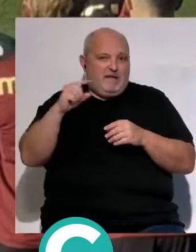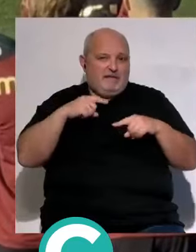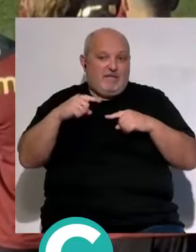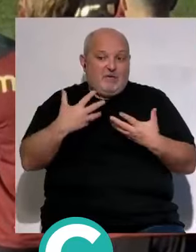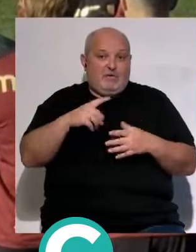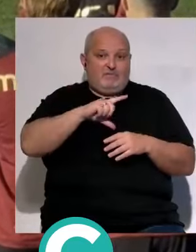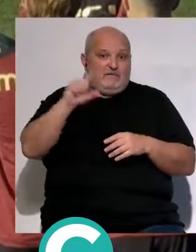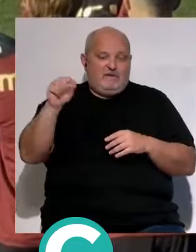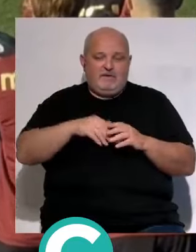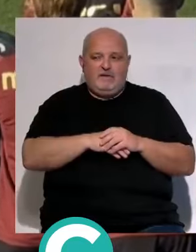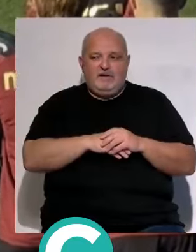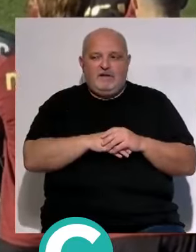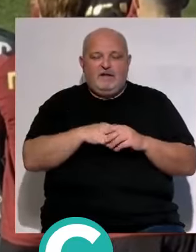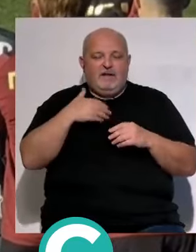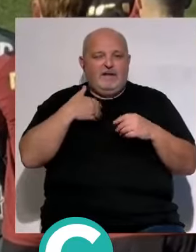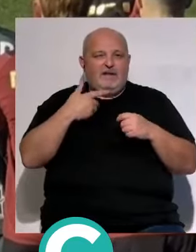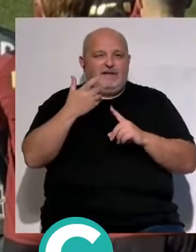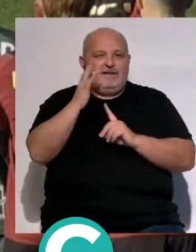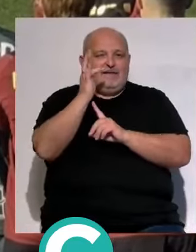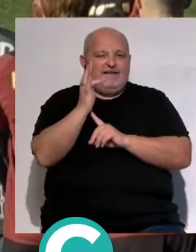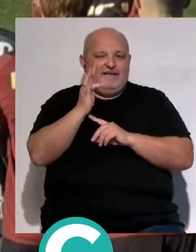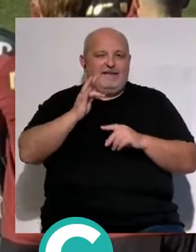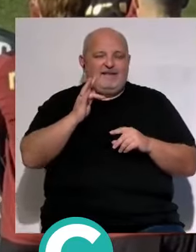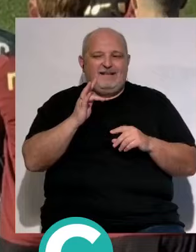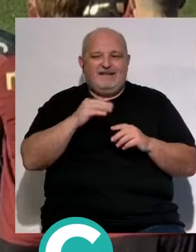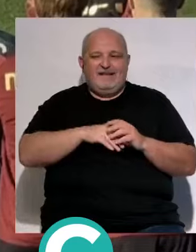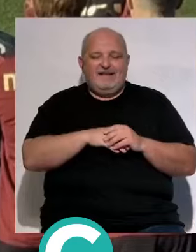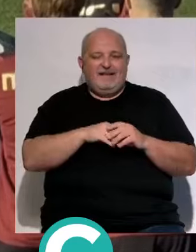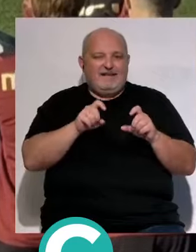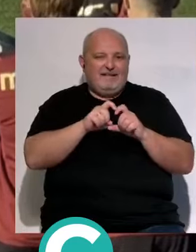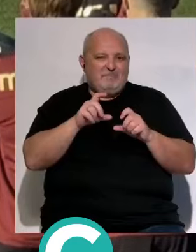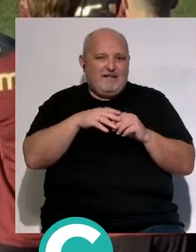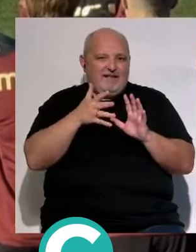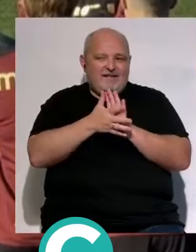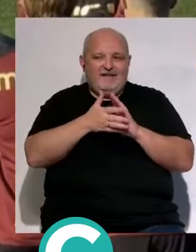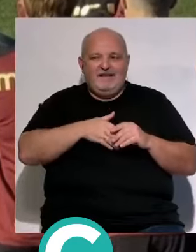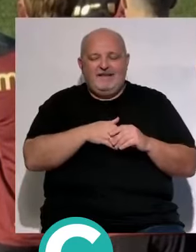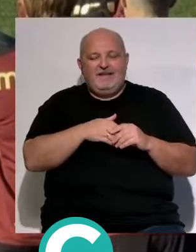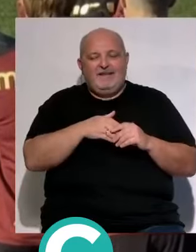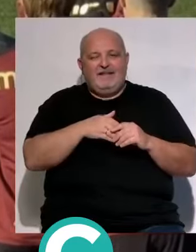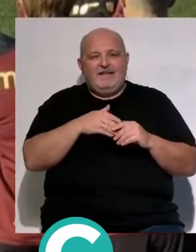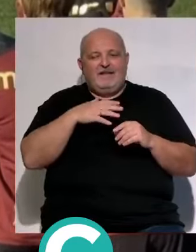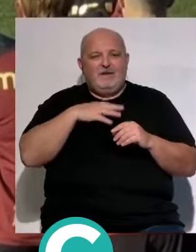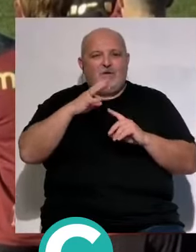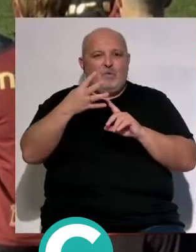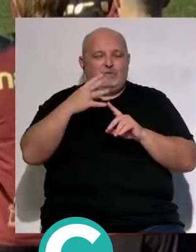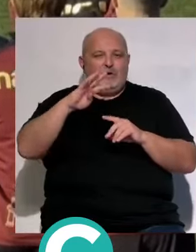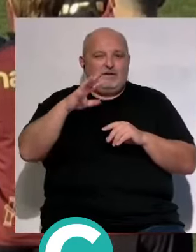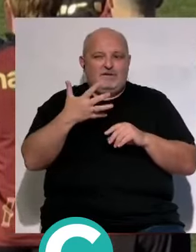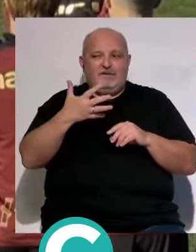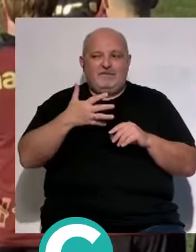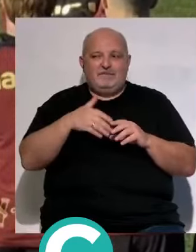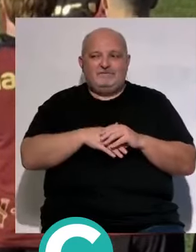independiente serviza también lo ha llamado es que yo creo que cuando viene un entrenador que es el cuarto o el quinto